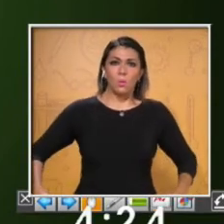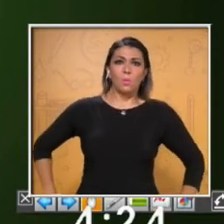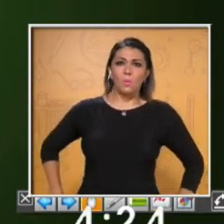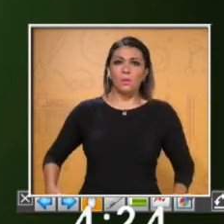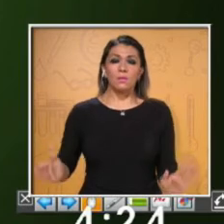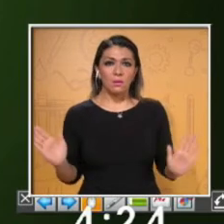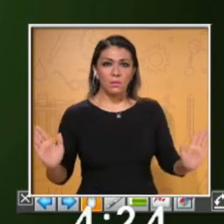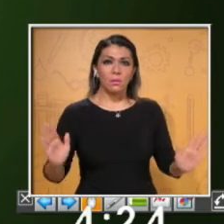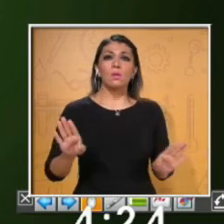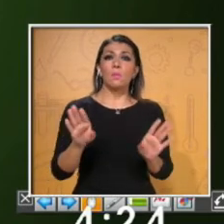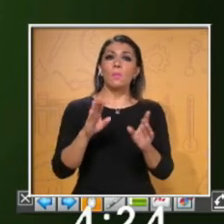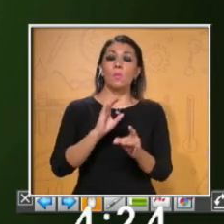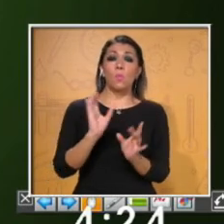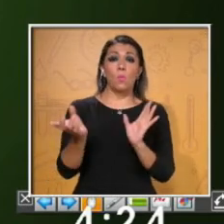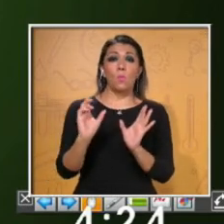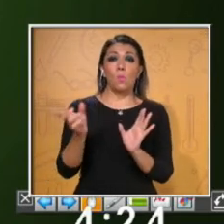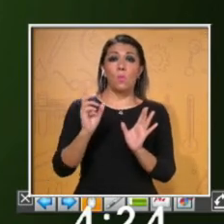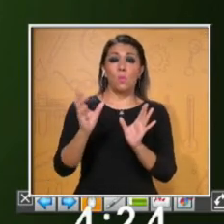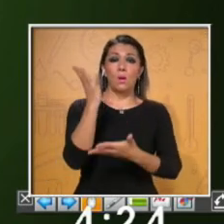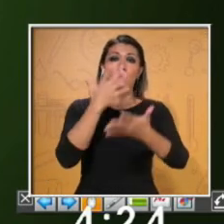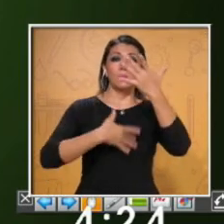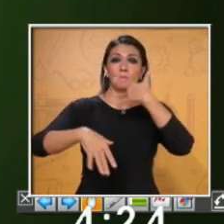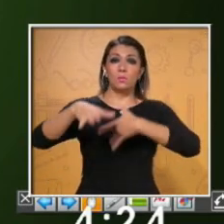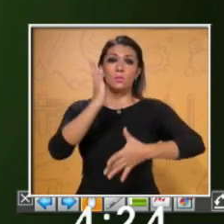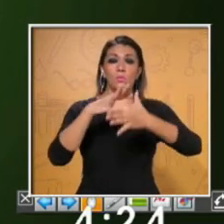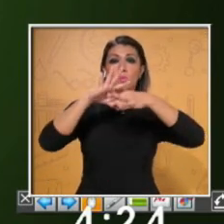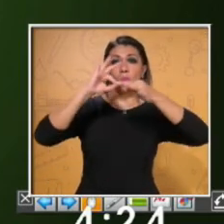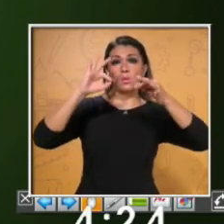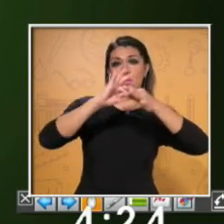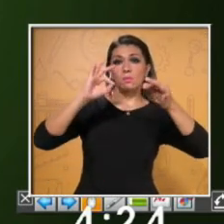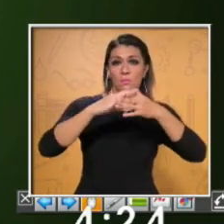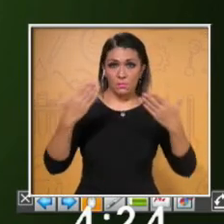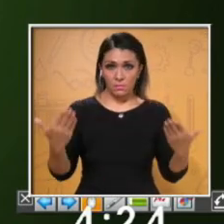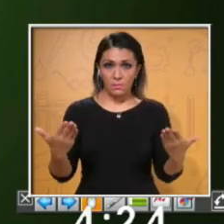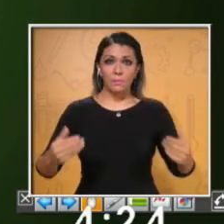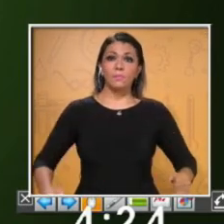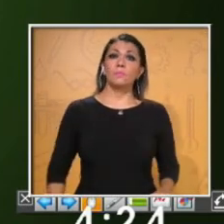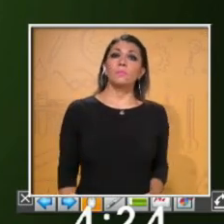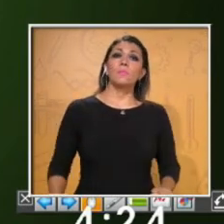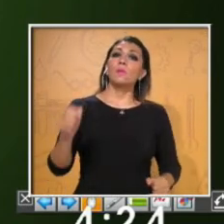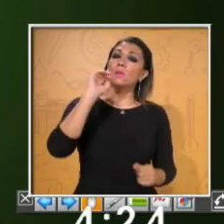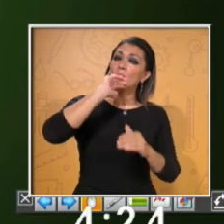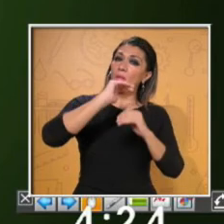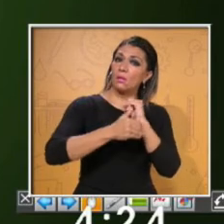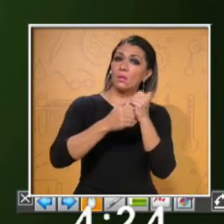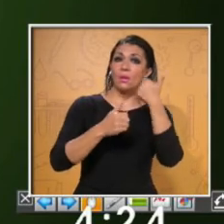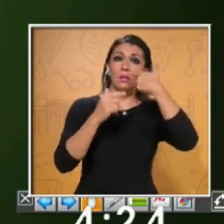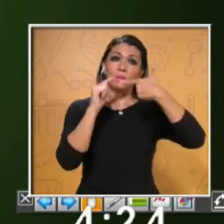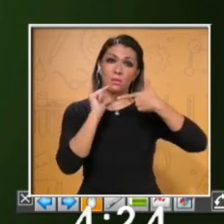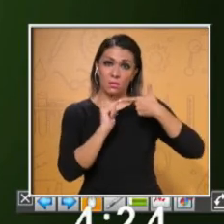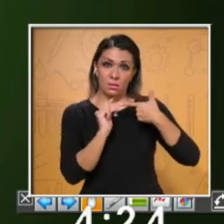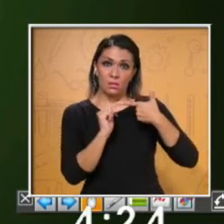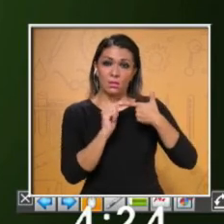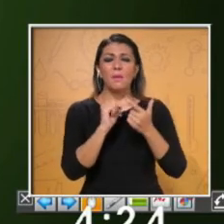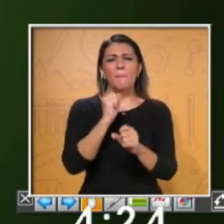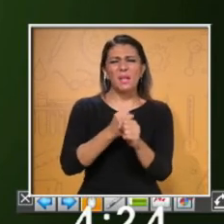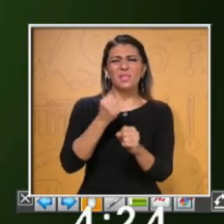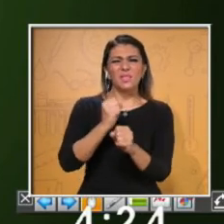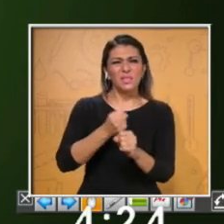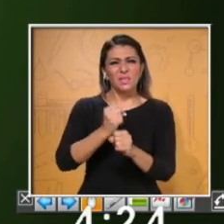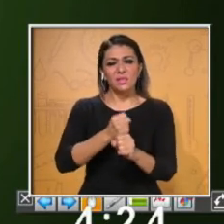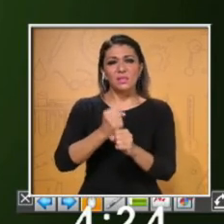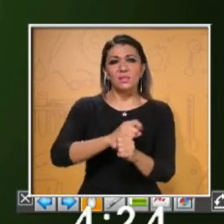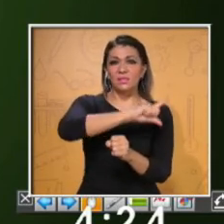exhibes o expones tu presentación oral. Y por último, la número 7, después de haber practicado lo suficiente,